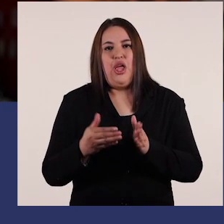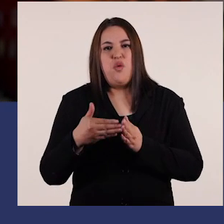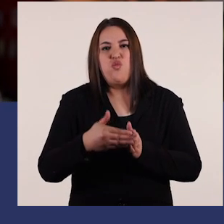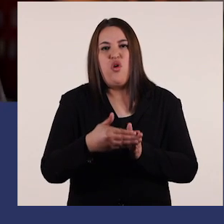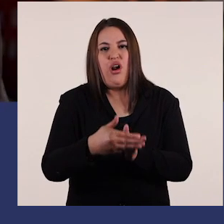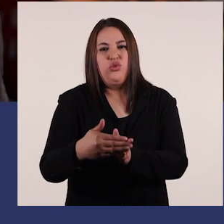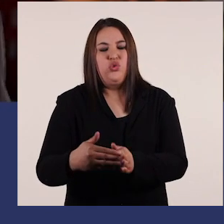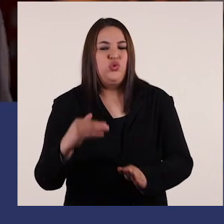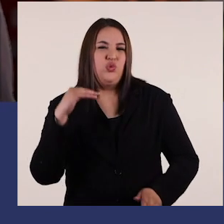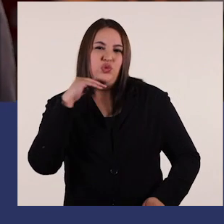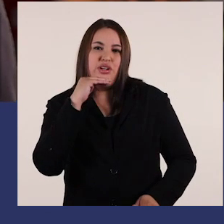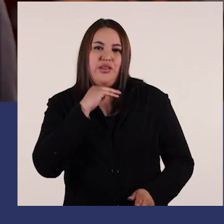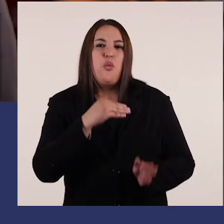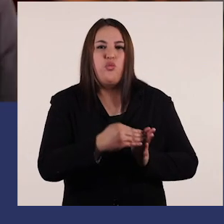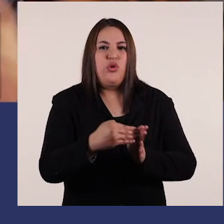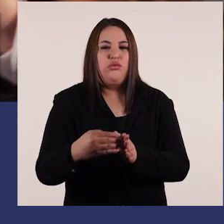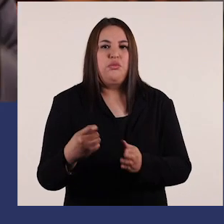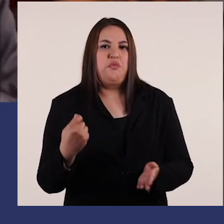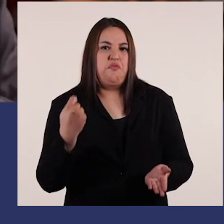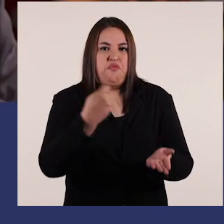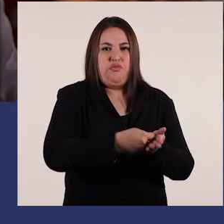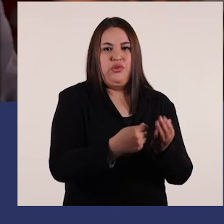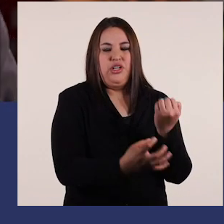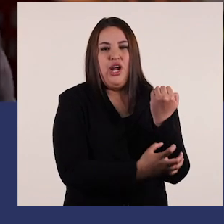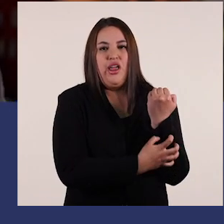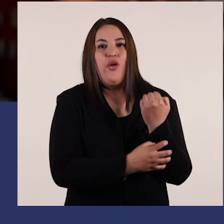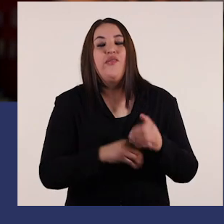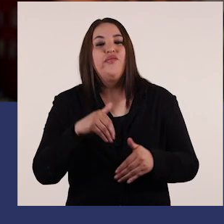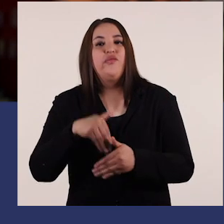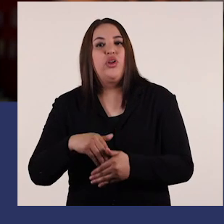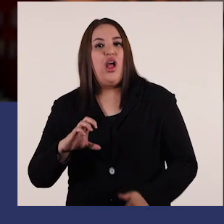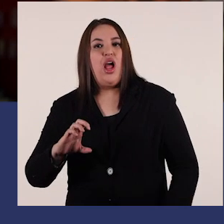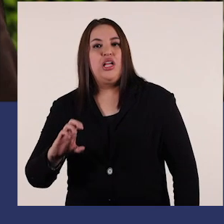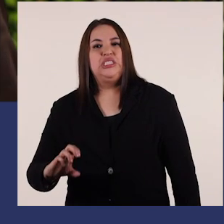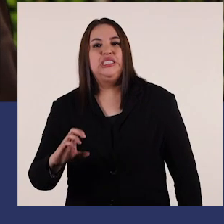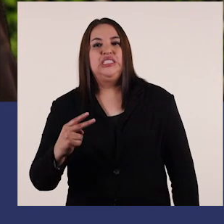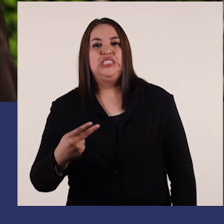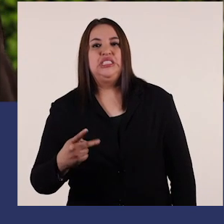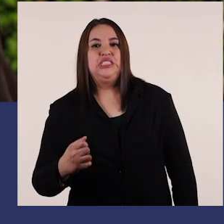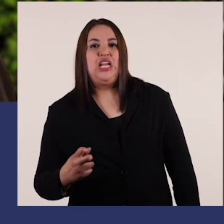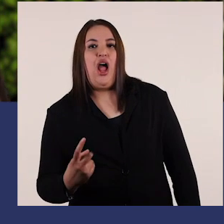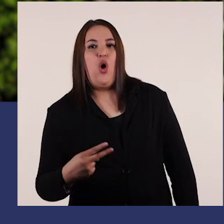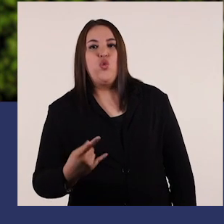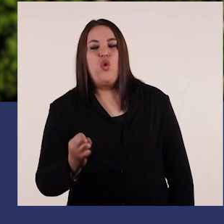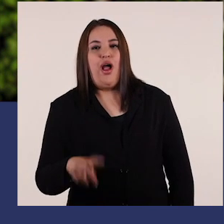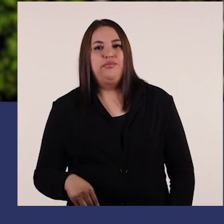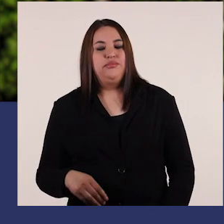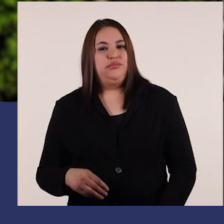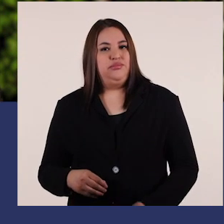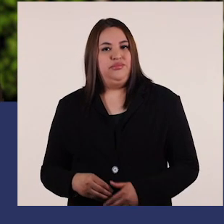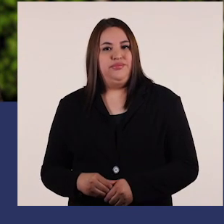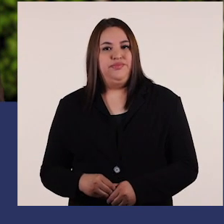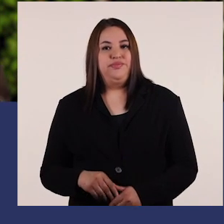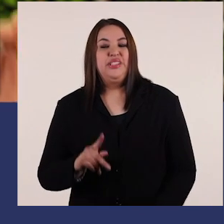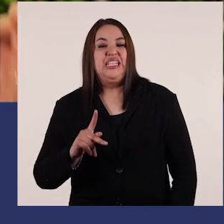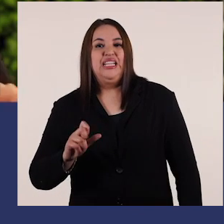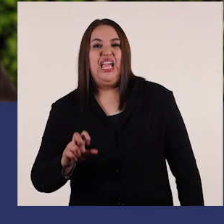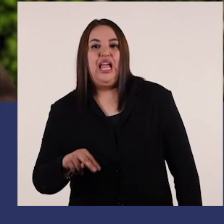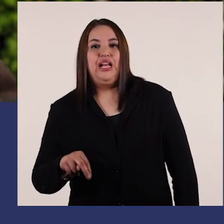Los puertos contribuyen a nuestras regiones. Vota Chaguán, vota Piñera. Hola, soy Kenneth Pugh.